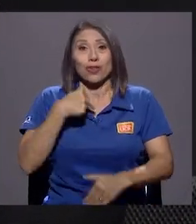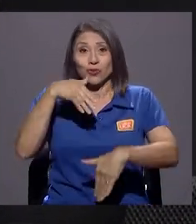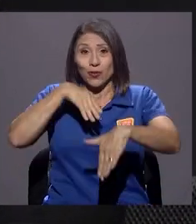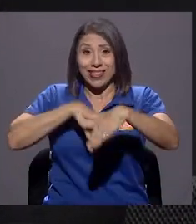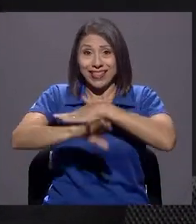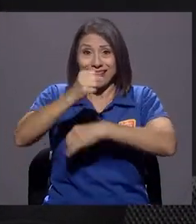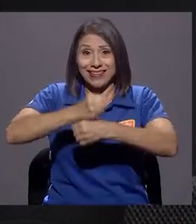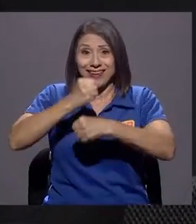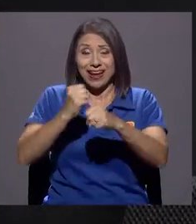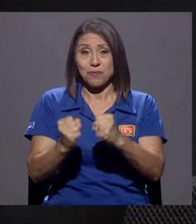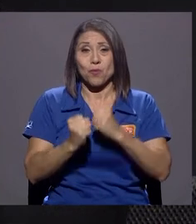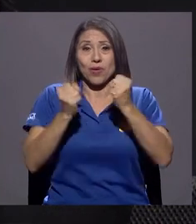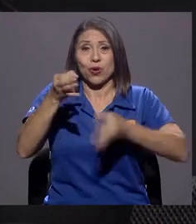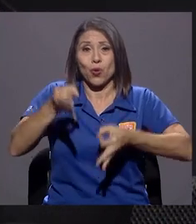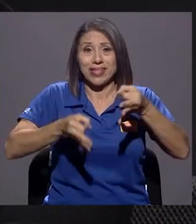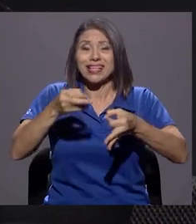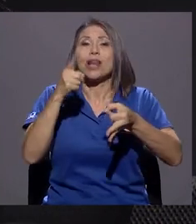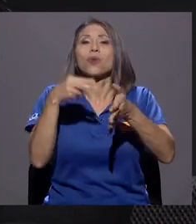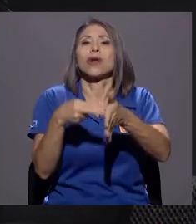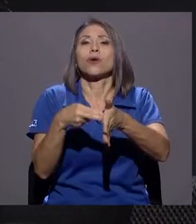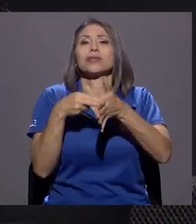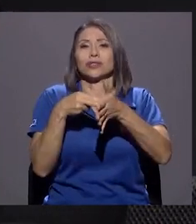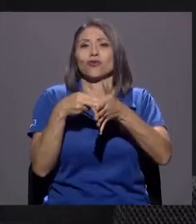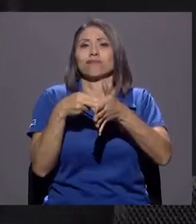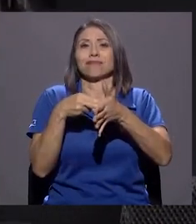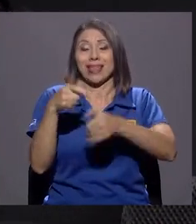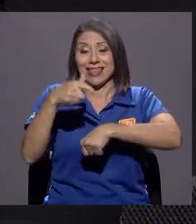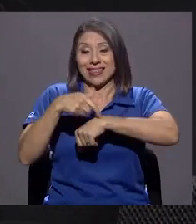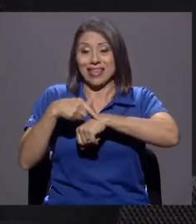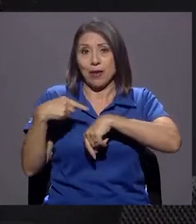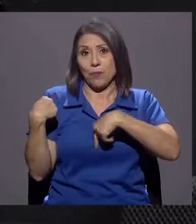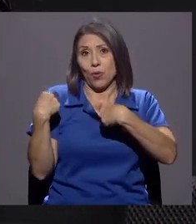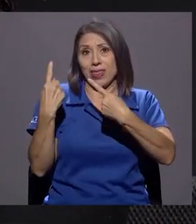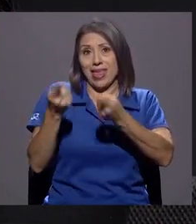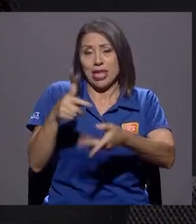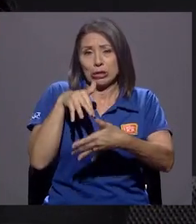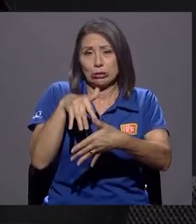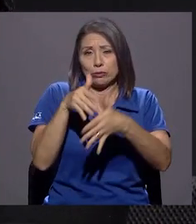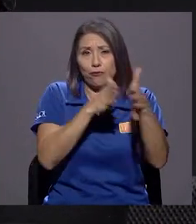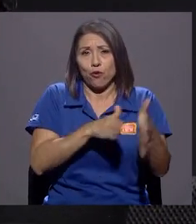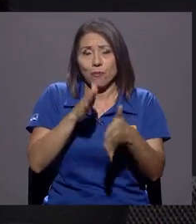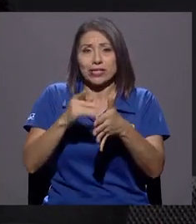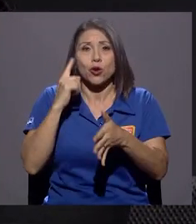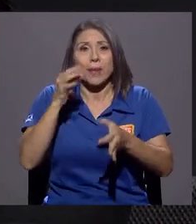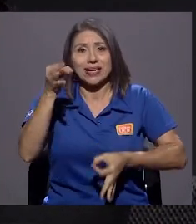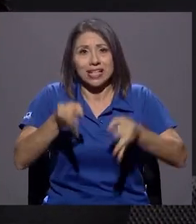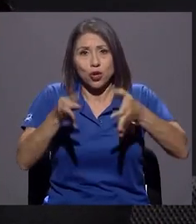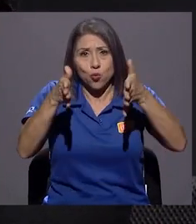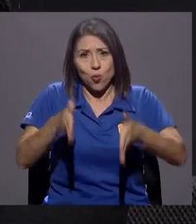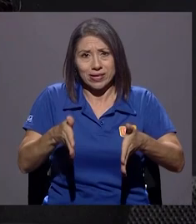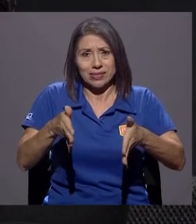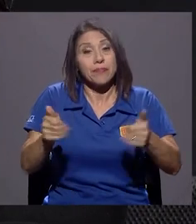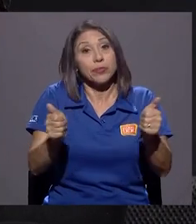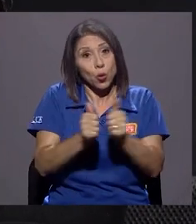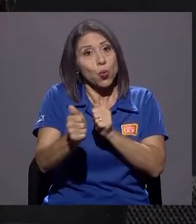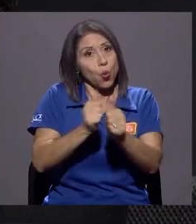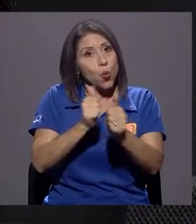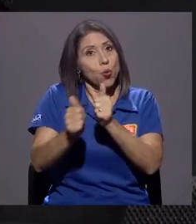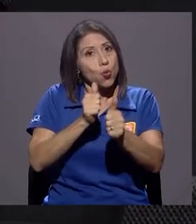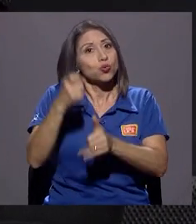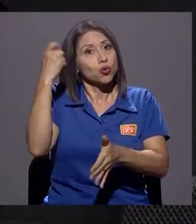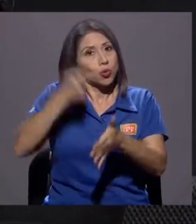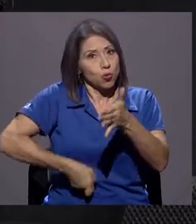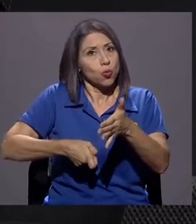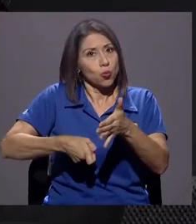Judicial la condición era que durante el año de formación para ser jueza, a través de un concurso riguroso, como usted bien lo ha dicho,